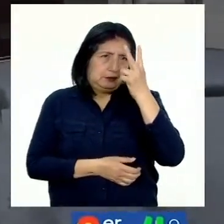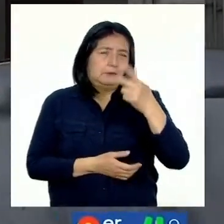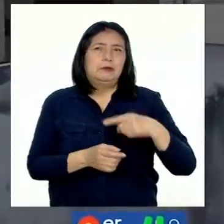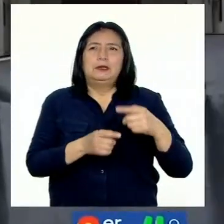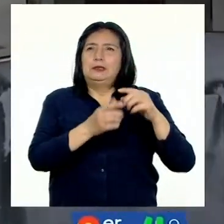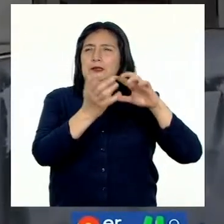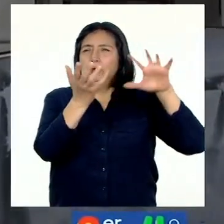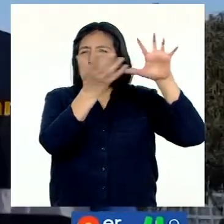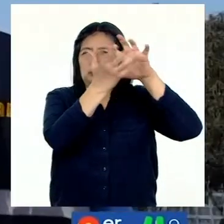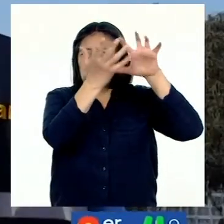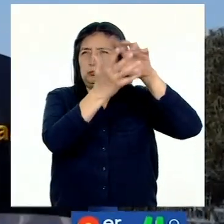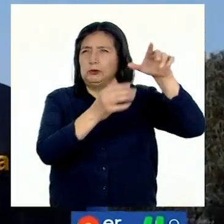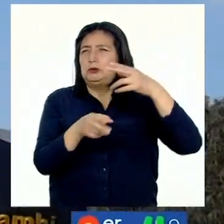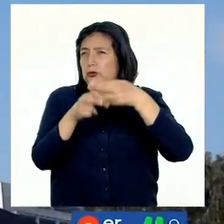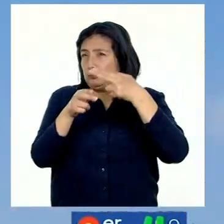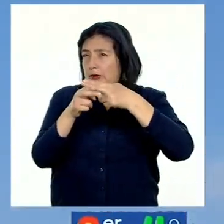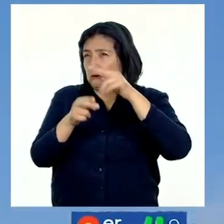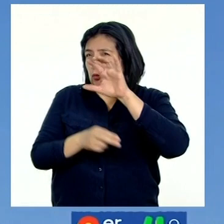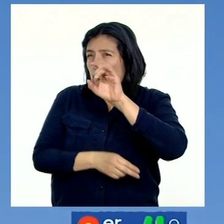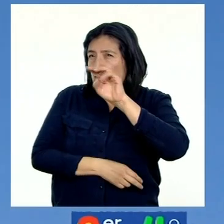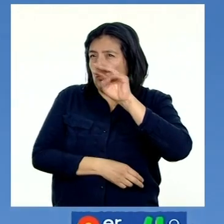tipos de nubes. Esas son tipos de nubes cúmulos.